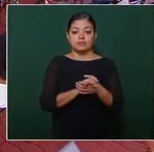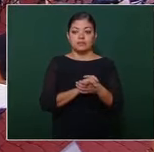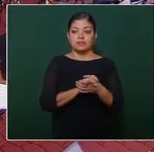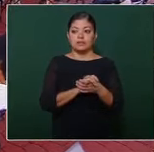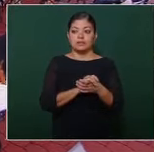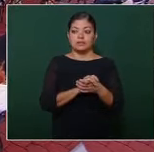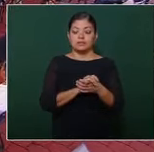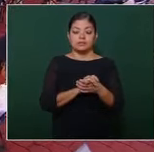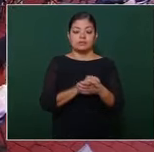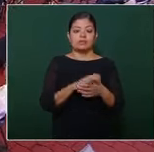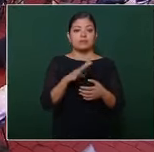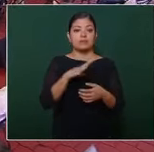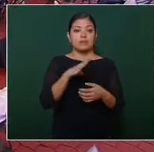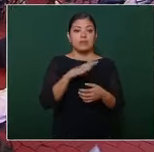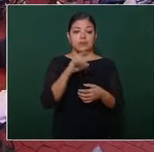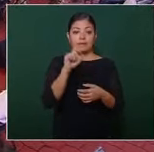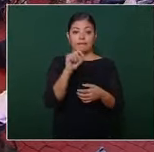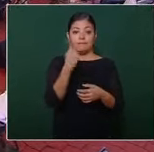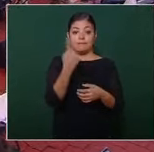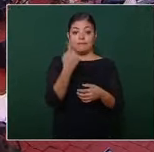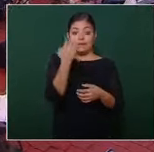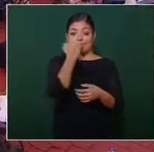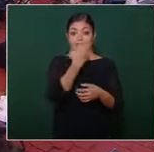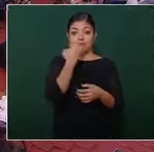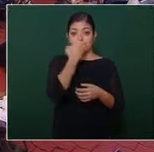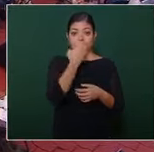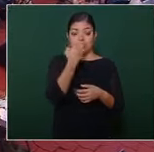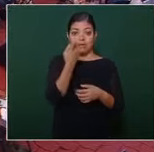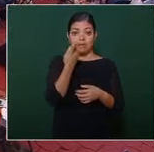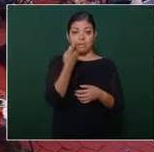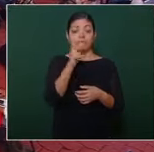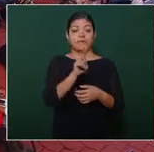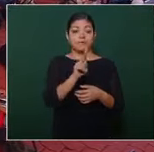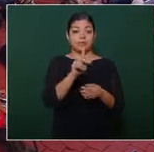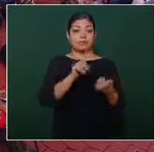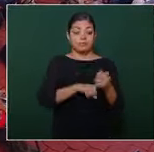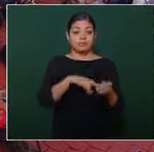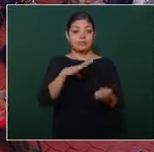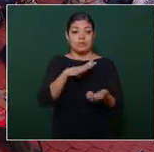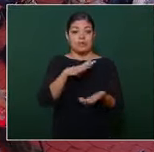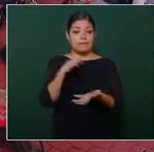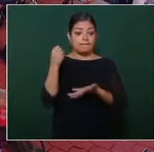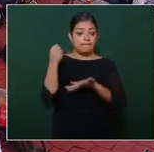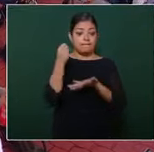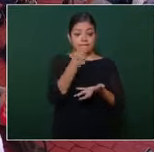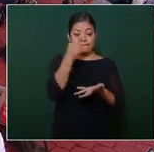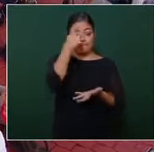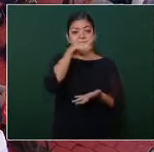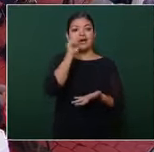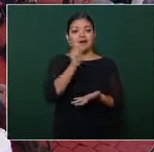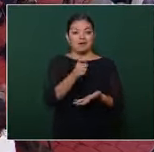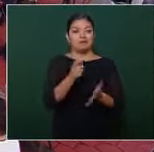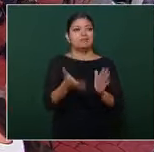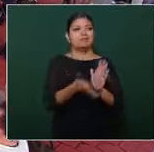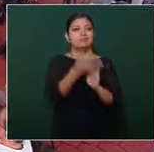hay veintiún escuelas de Vallarta que ya tienen presupuesto para su mantenimiento